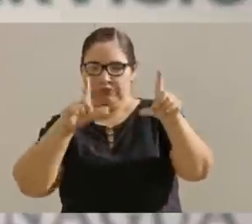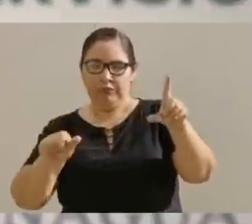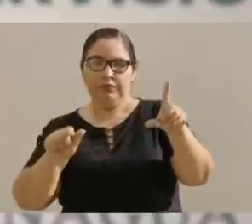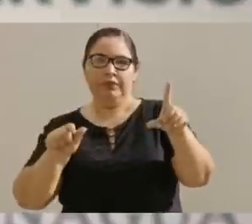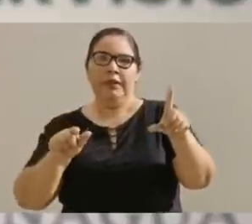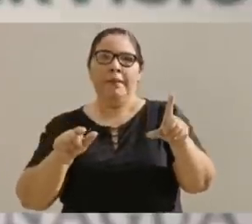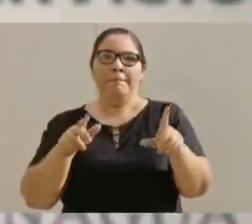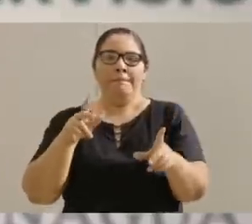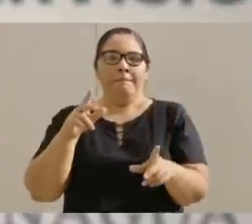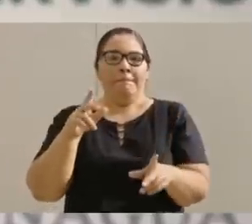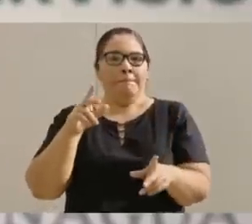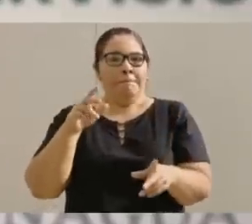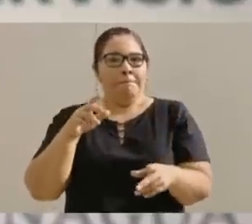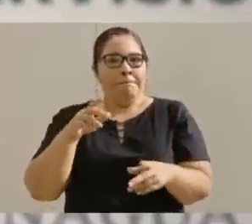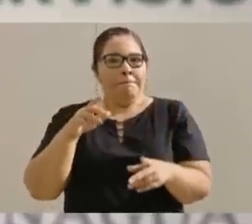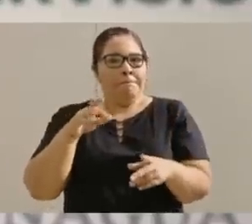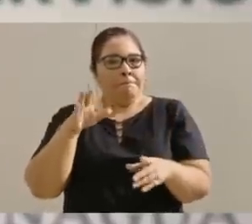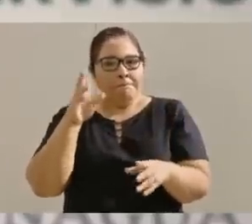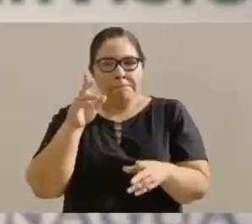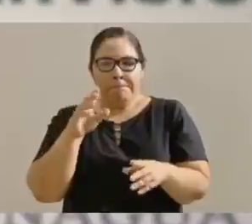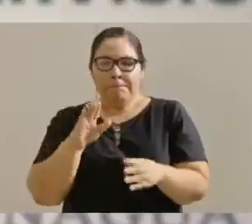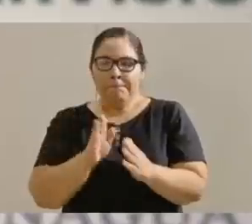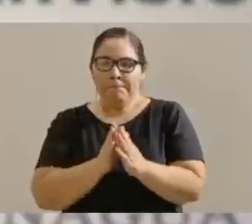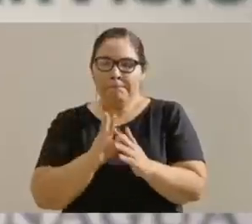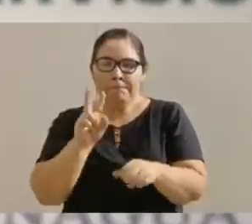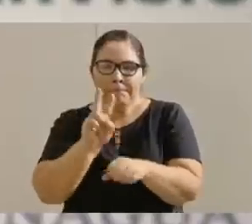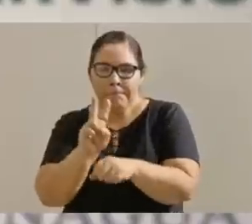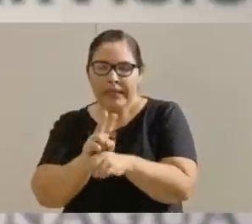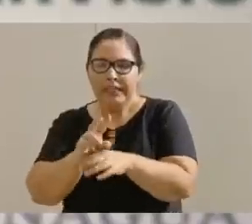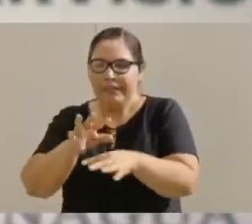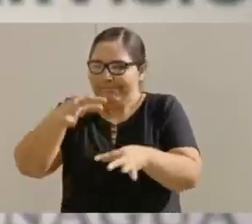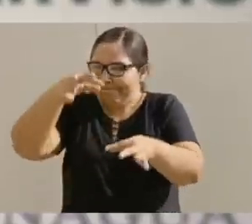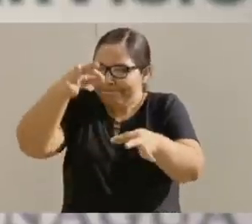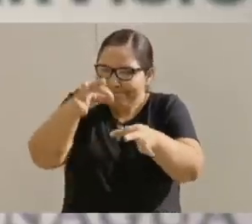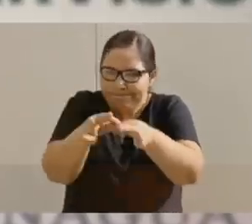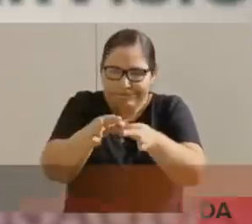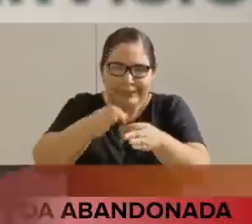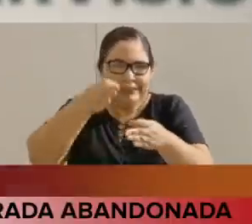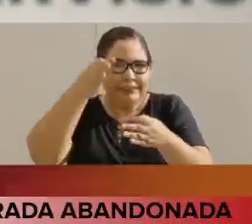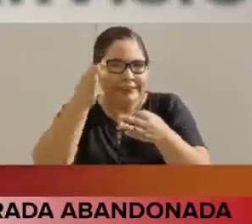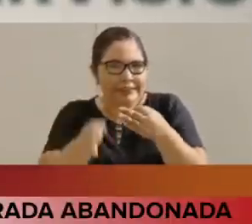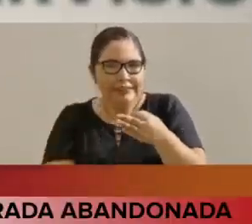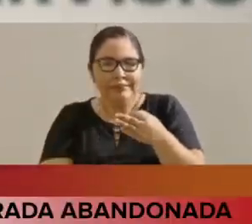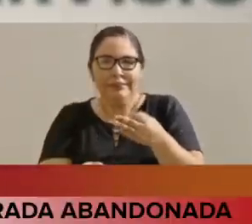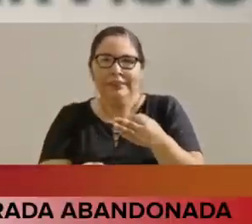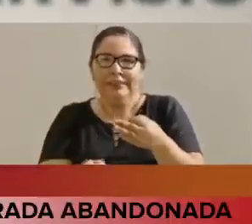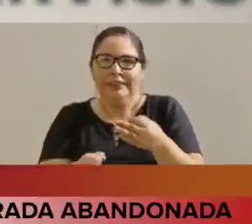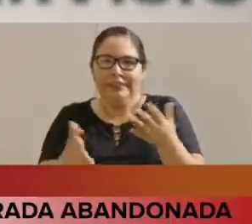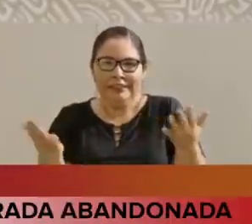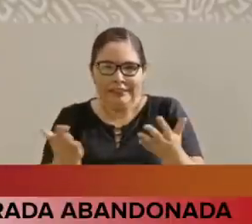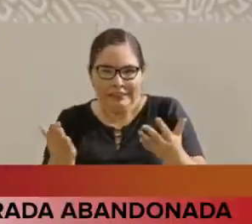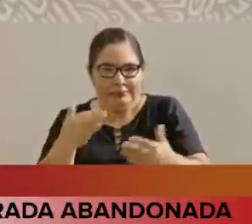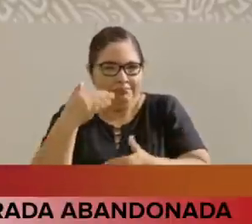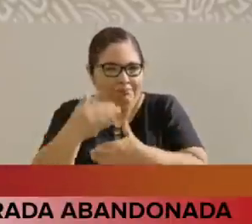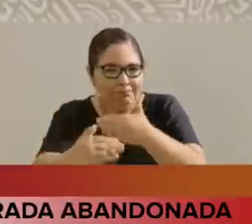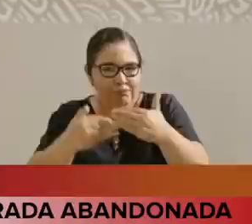vamos a que se cumpla y se termine la obra.